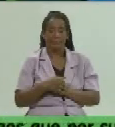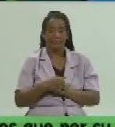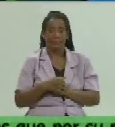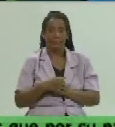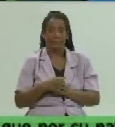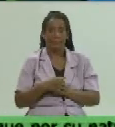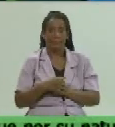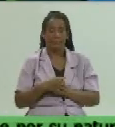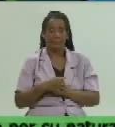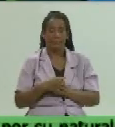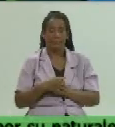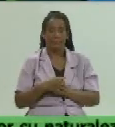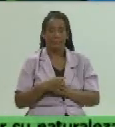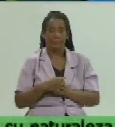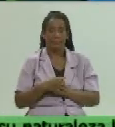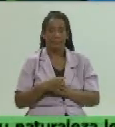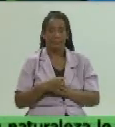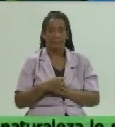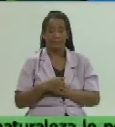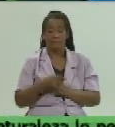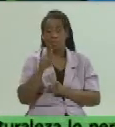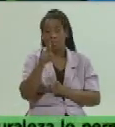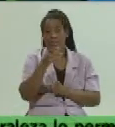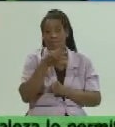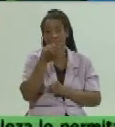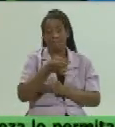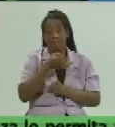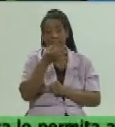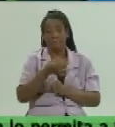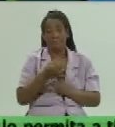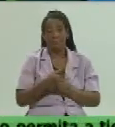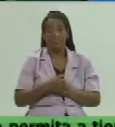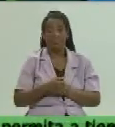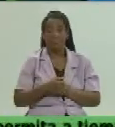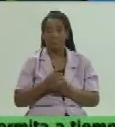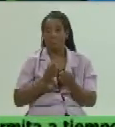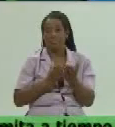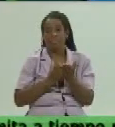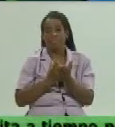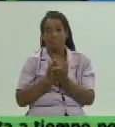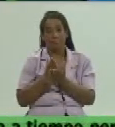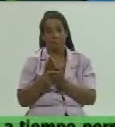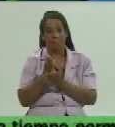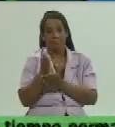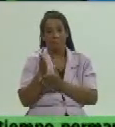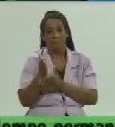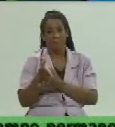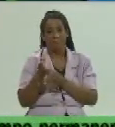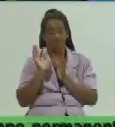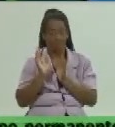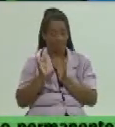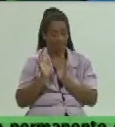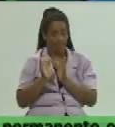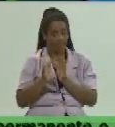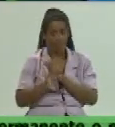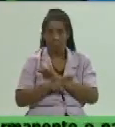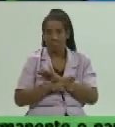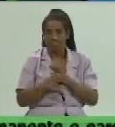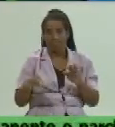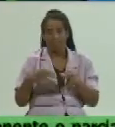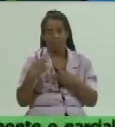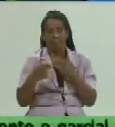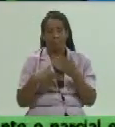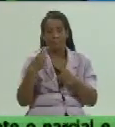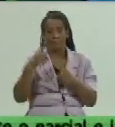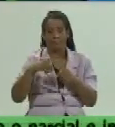sigue bueno como bien usted explicaba continuamos en la marcha de la de la realización de la